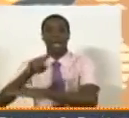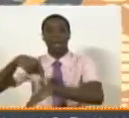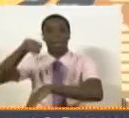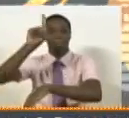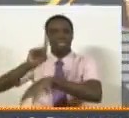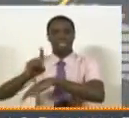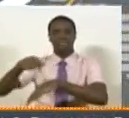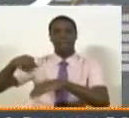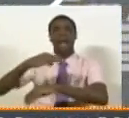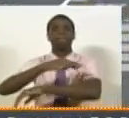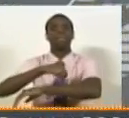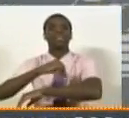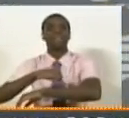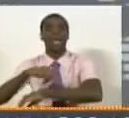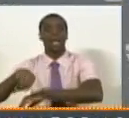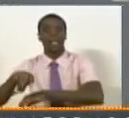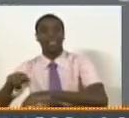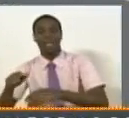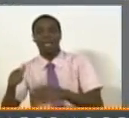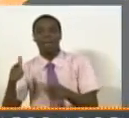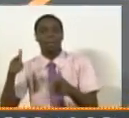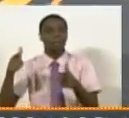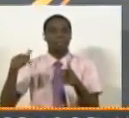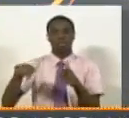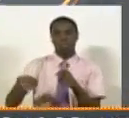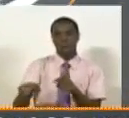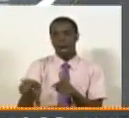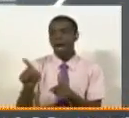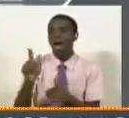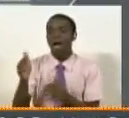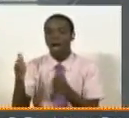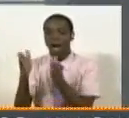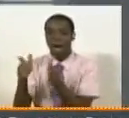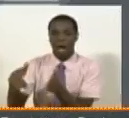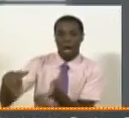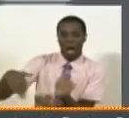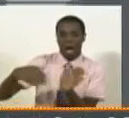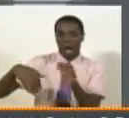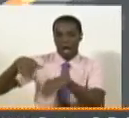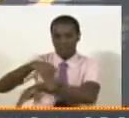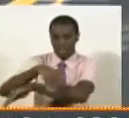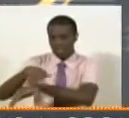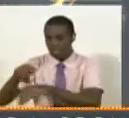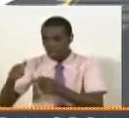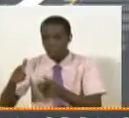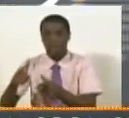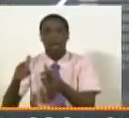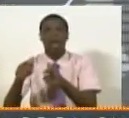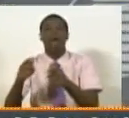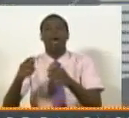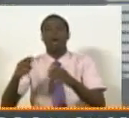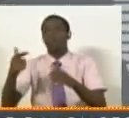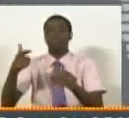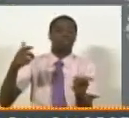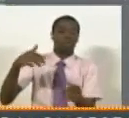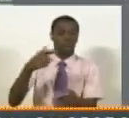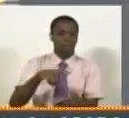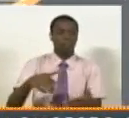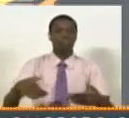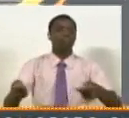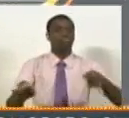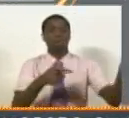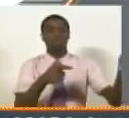de Las Mercedes, específicamente a la entrada de esta avenida, están haciendo todas las investigaciones necesarias para